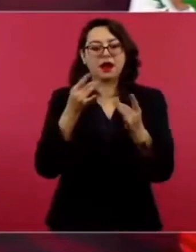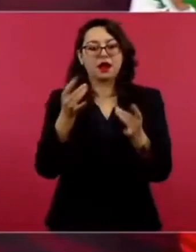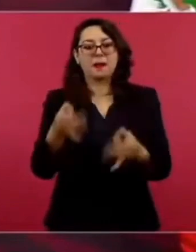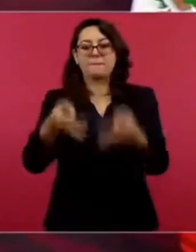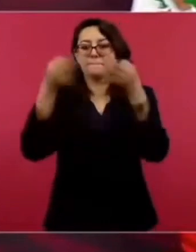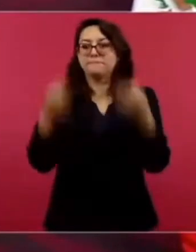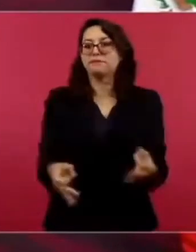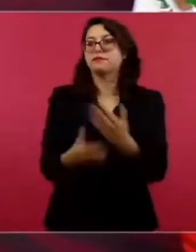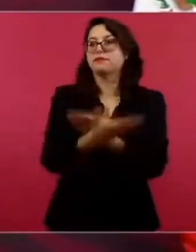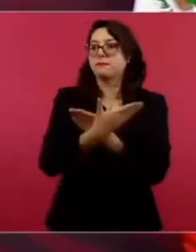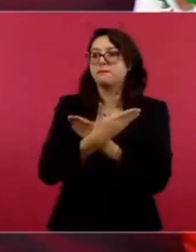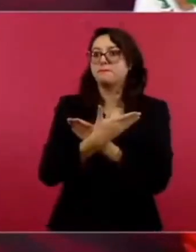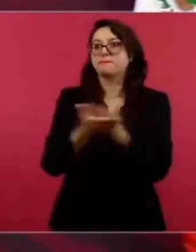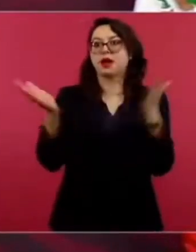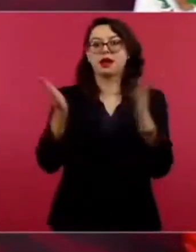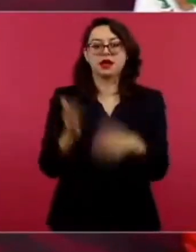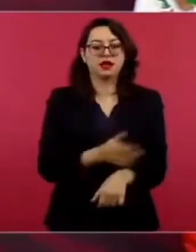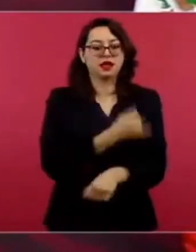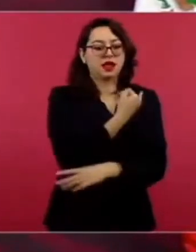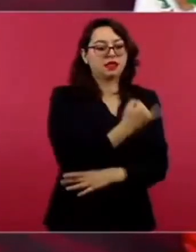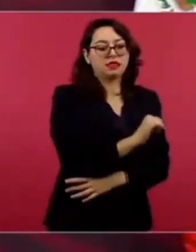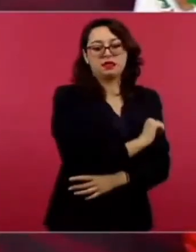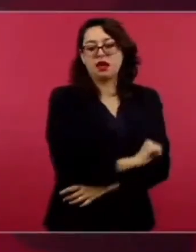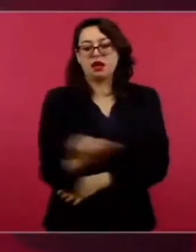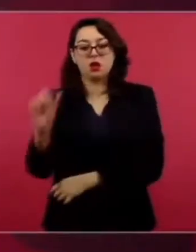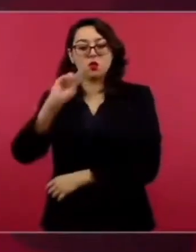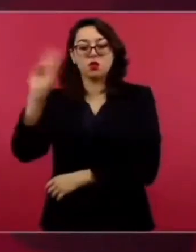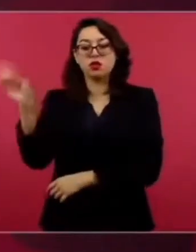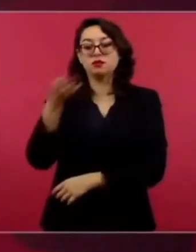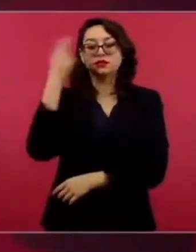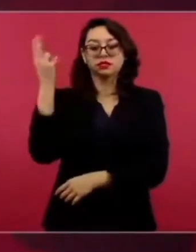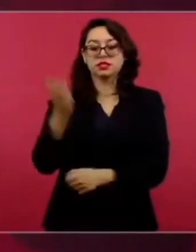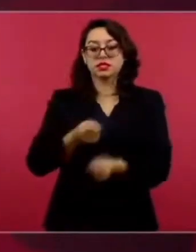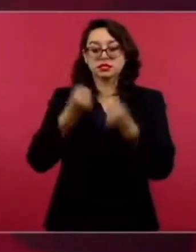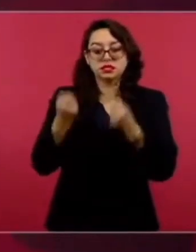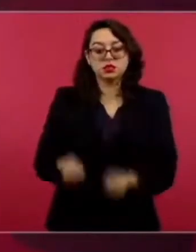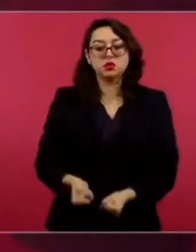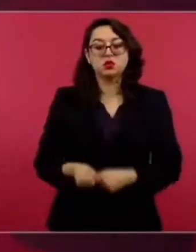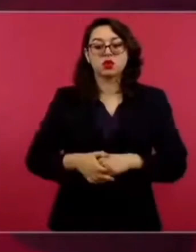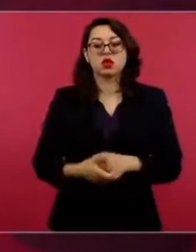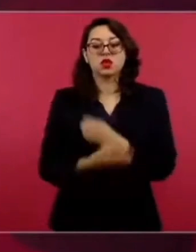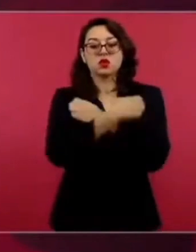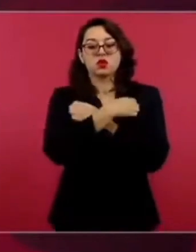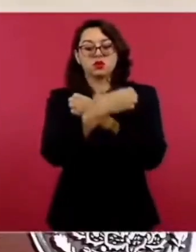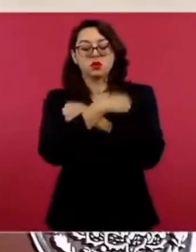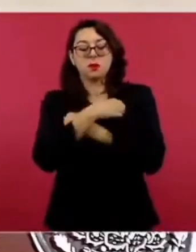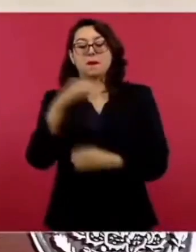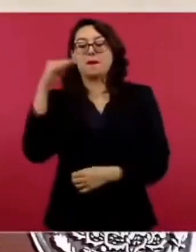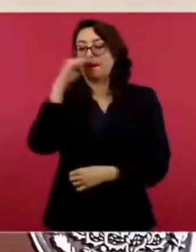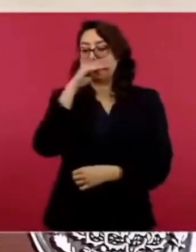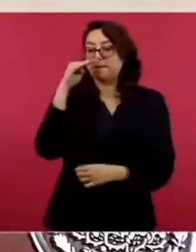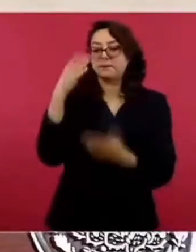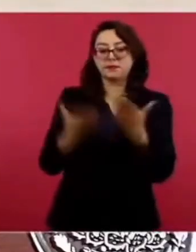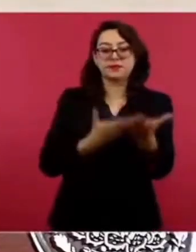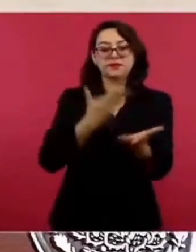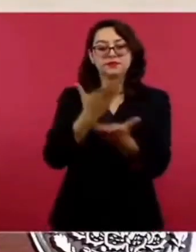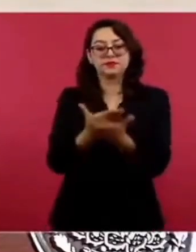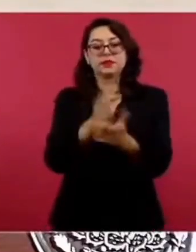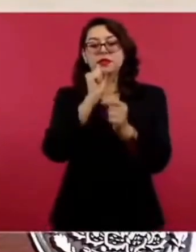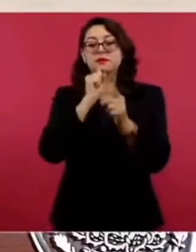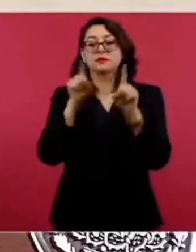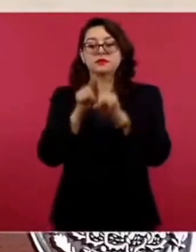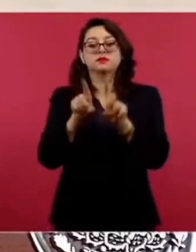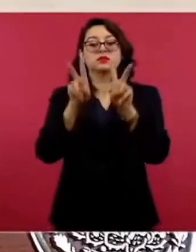en todos los niveles escolares. Presidente, no nos... Educación gratuita. Y lo mismo la